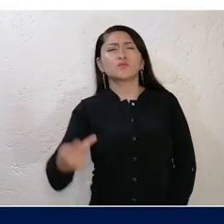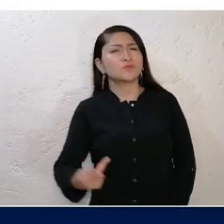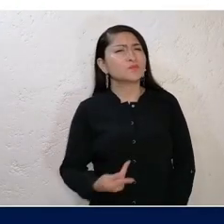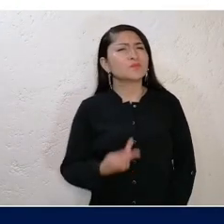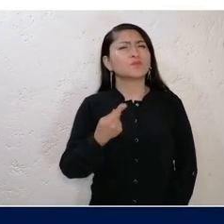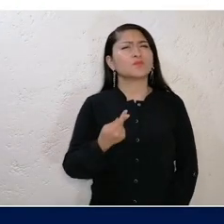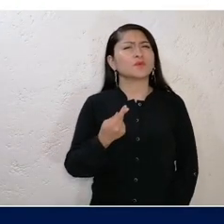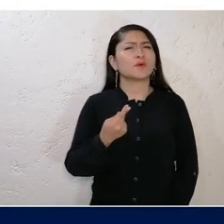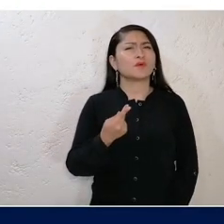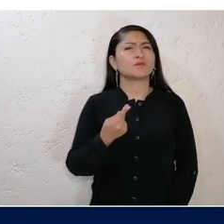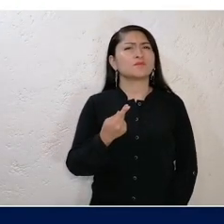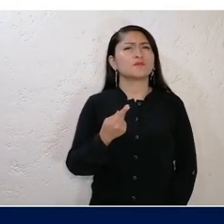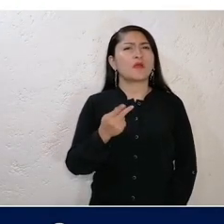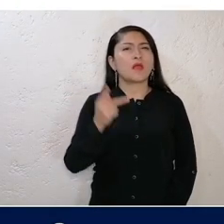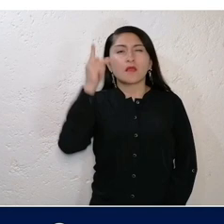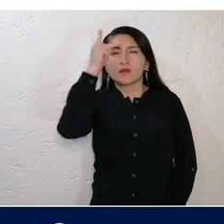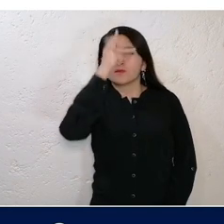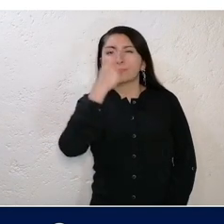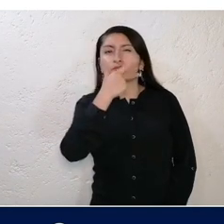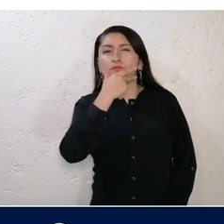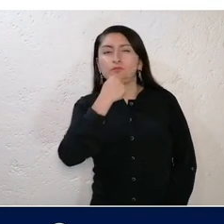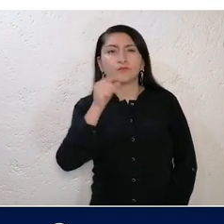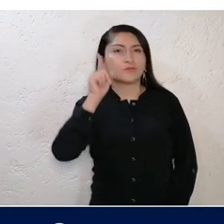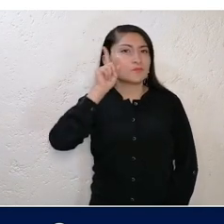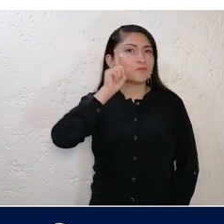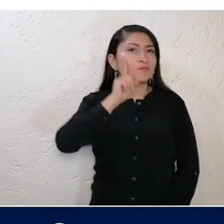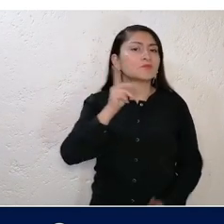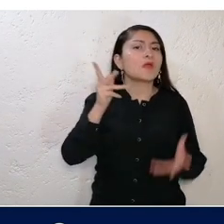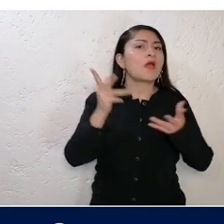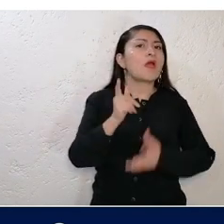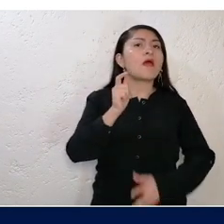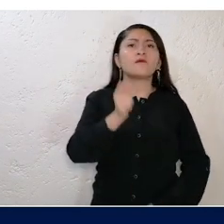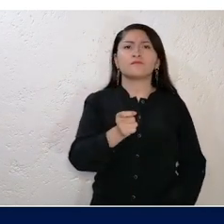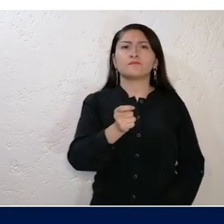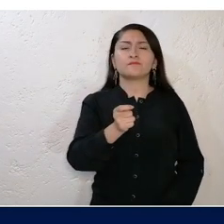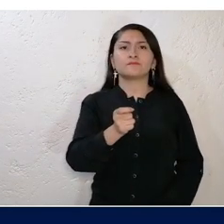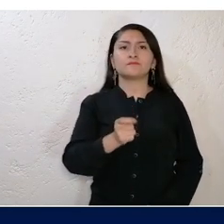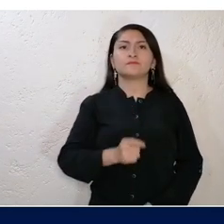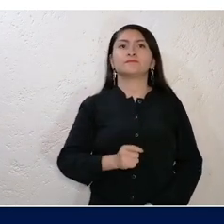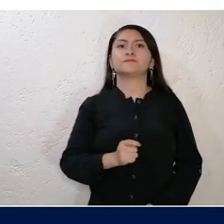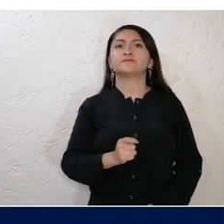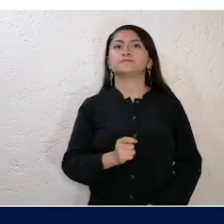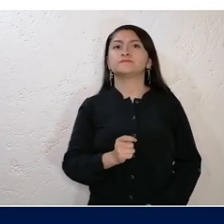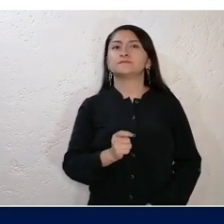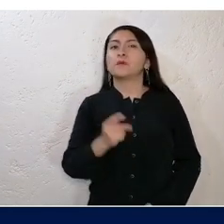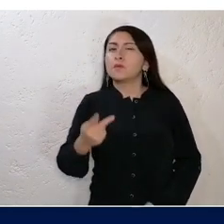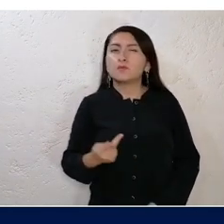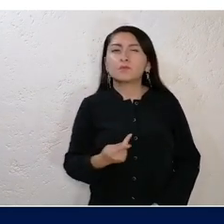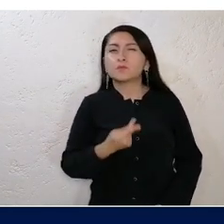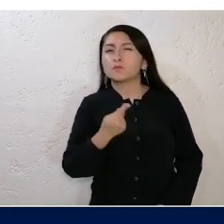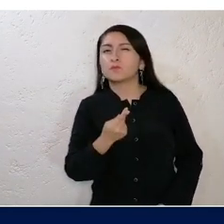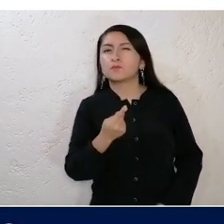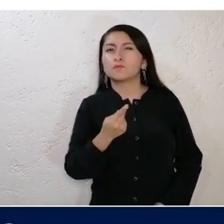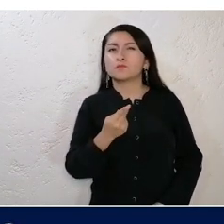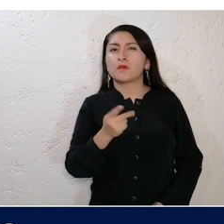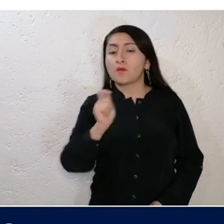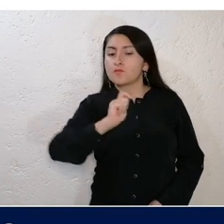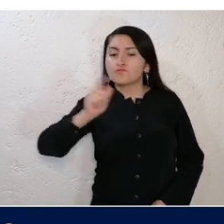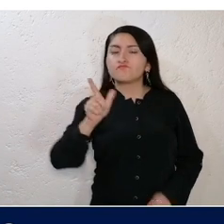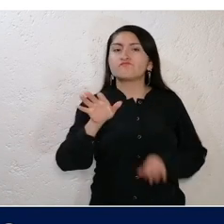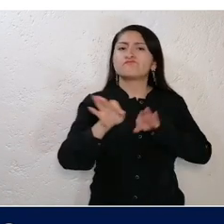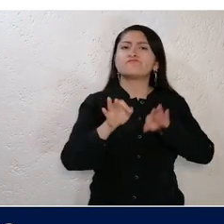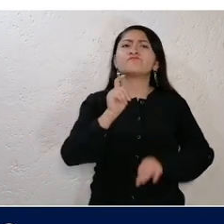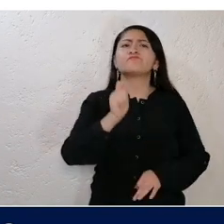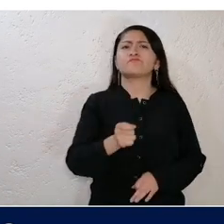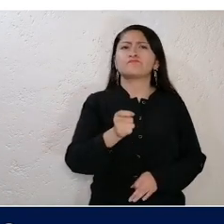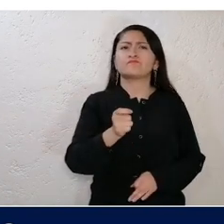¿Alguna vez te has preguntado qué hacen los psicólogos y las psicólogas? Es decir, ¿te has preguntado a qué